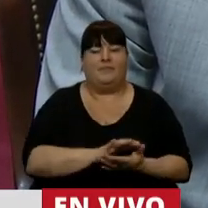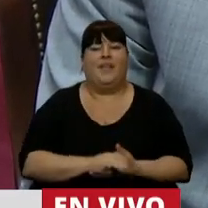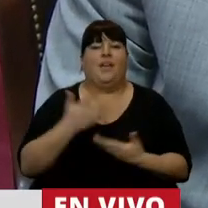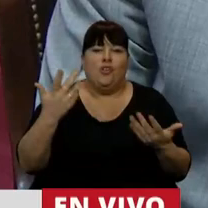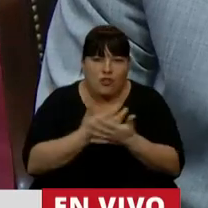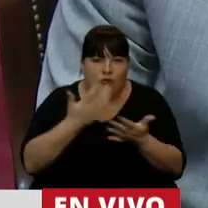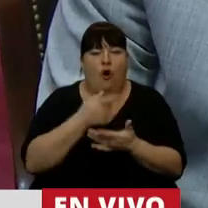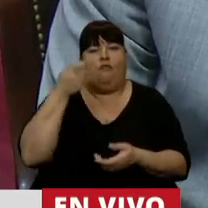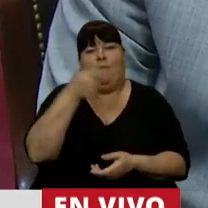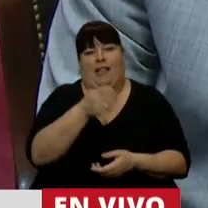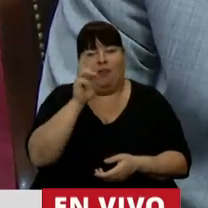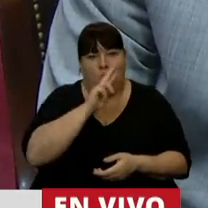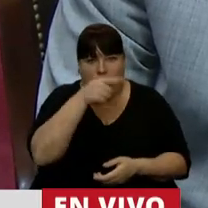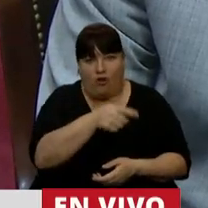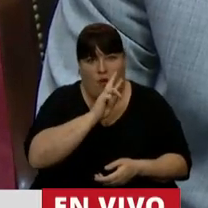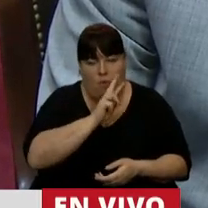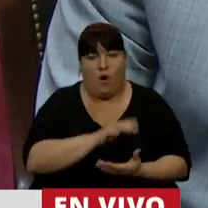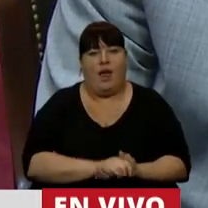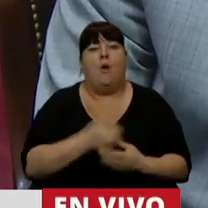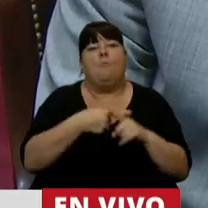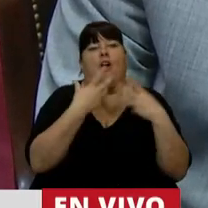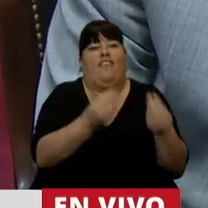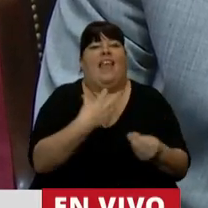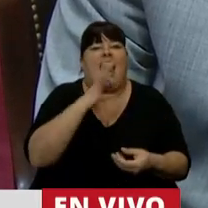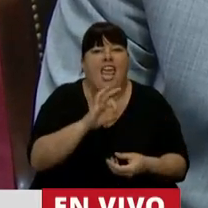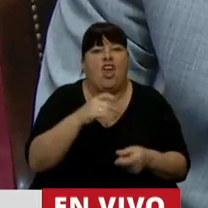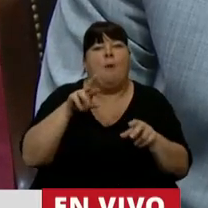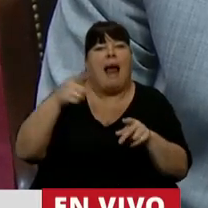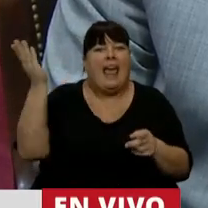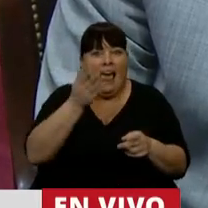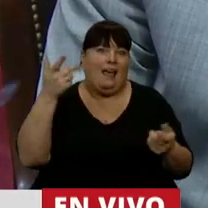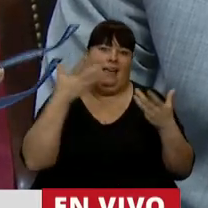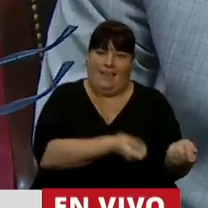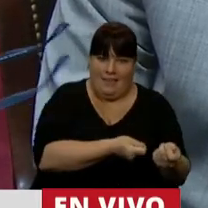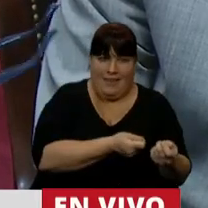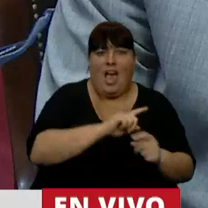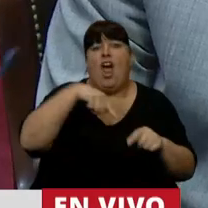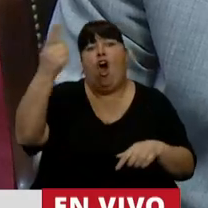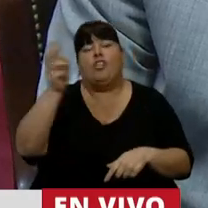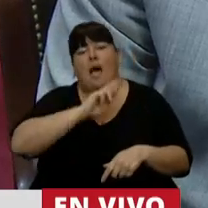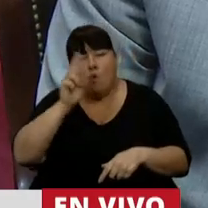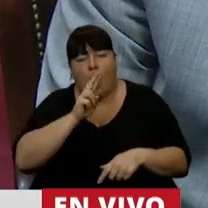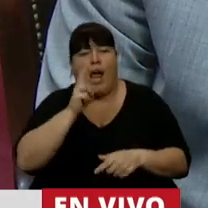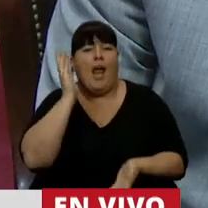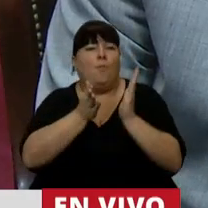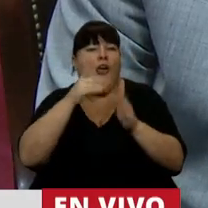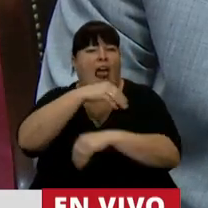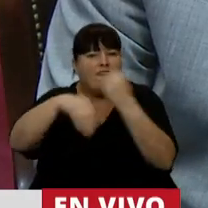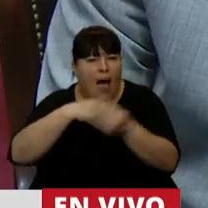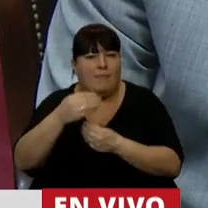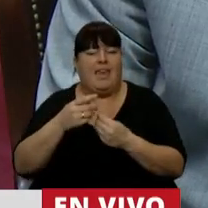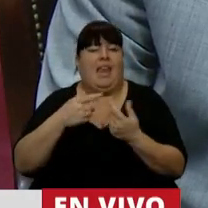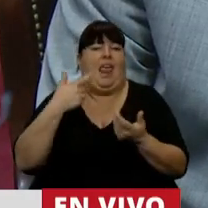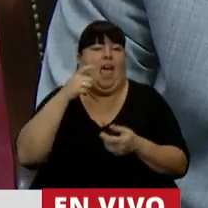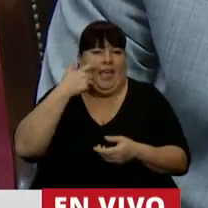víctima de un femicidio por defender a su hijo en manos de su pareja. Ni de aquellas mujeres también violentadas por sus familias, por sus